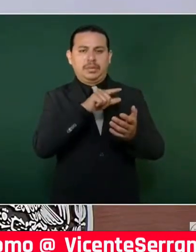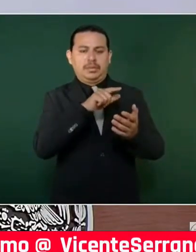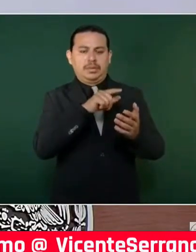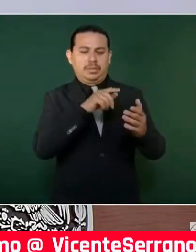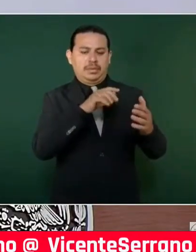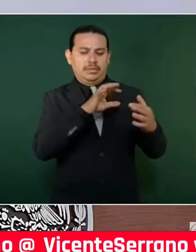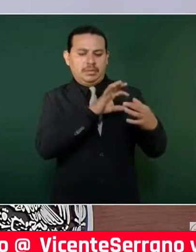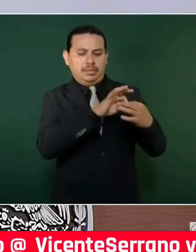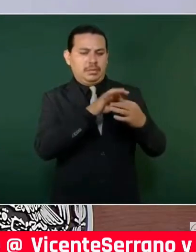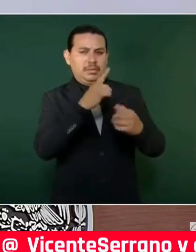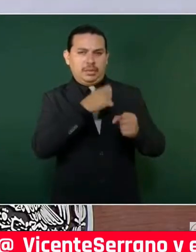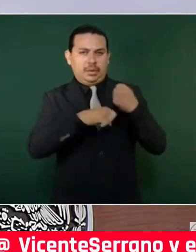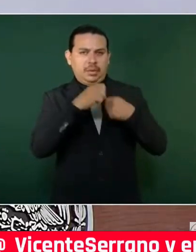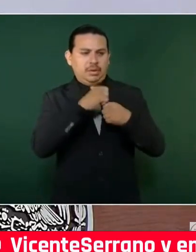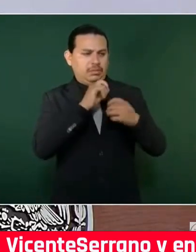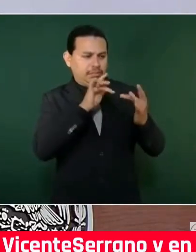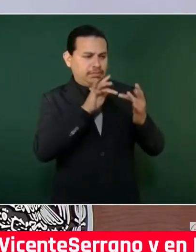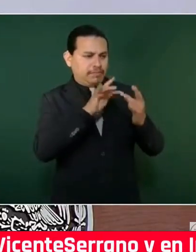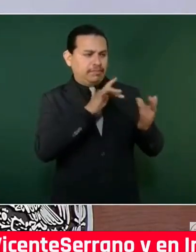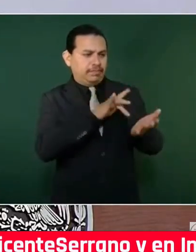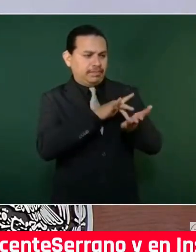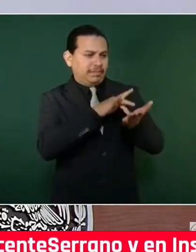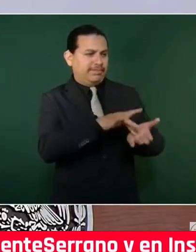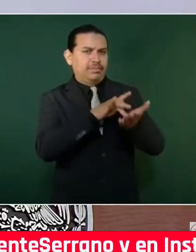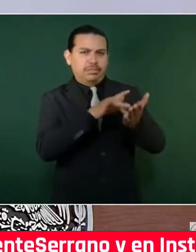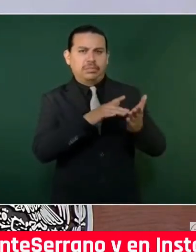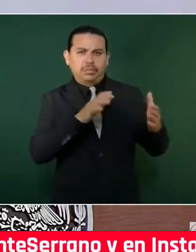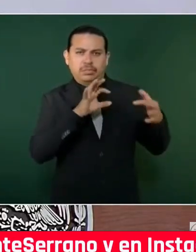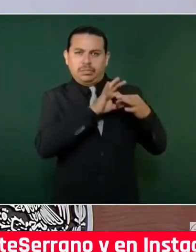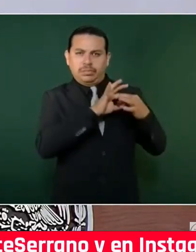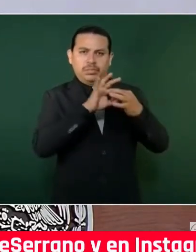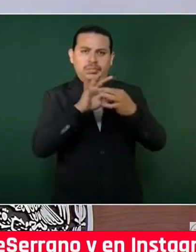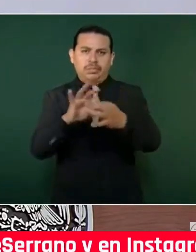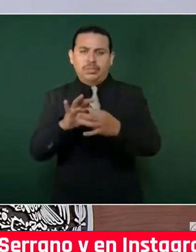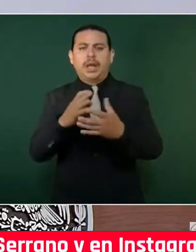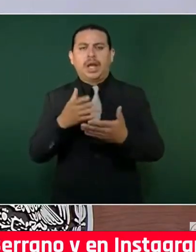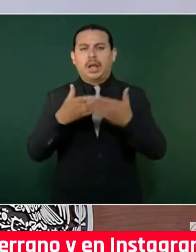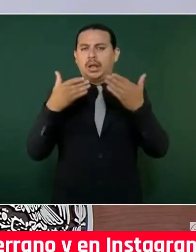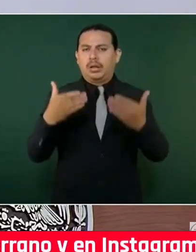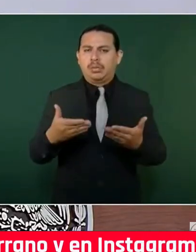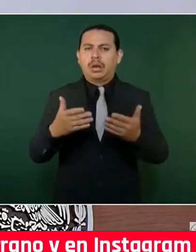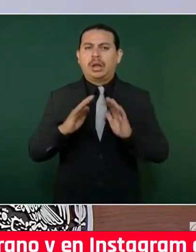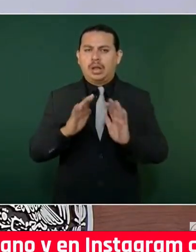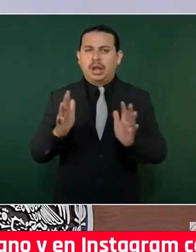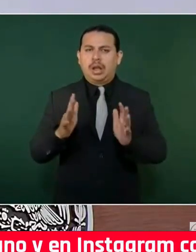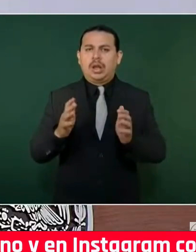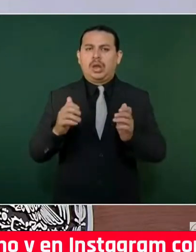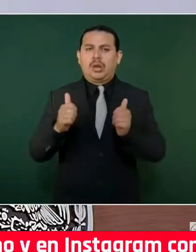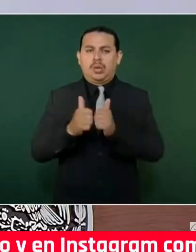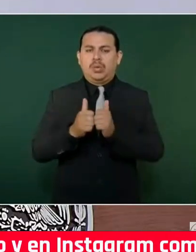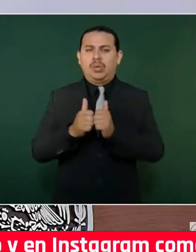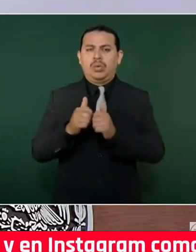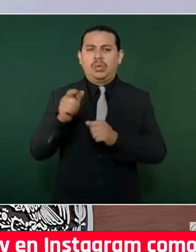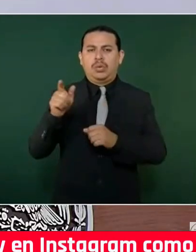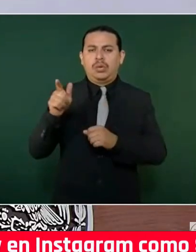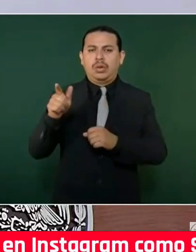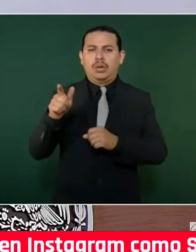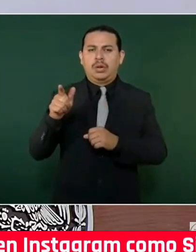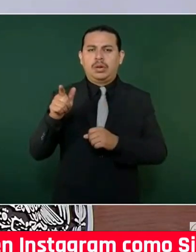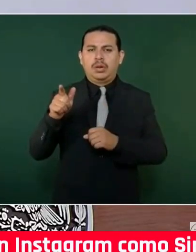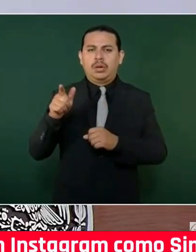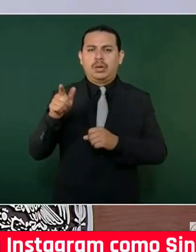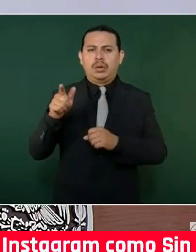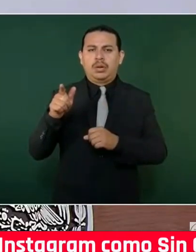costeros. Hace más de un año que tenemos este programa y hoy lo vamos a llevar a cabo a través del corredor del